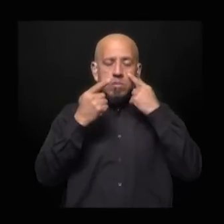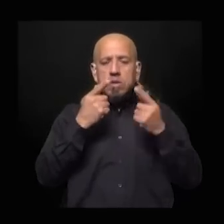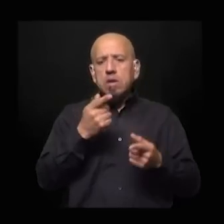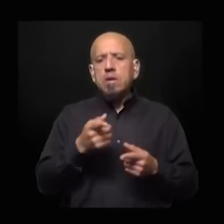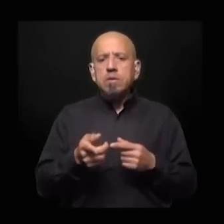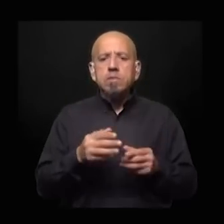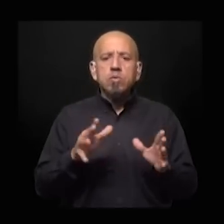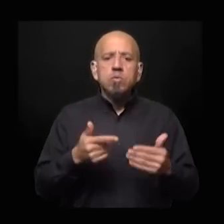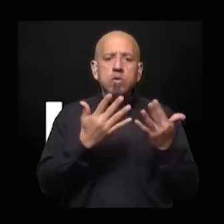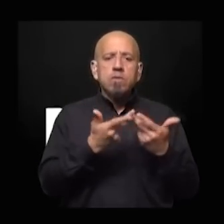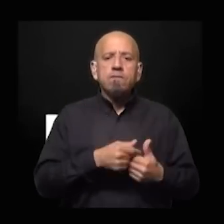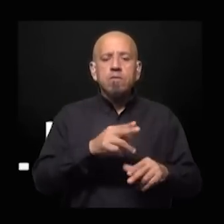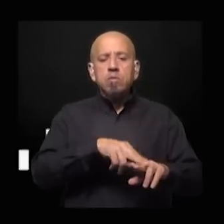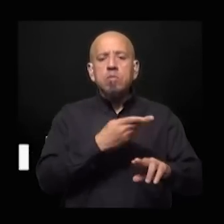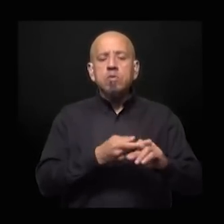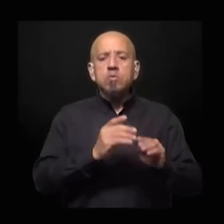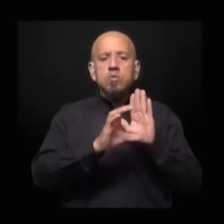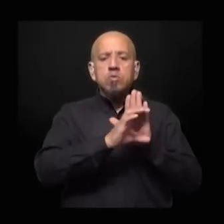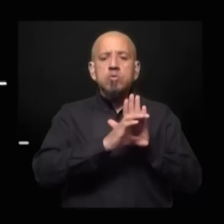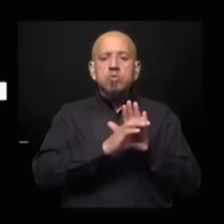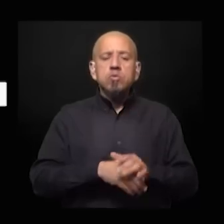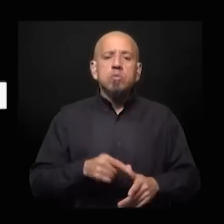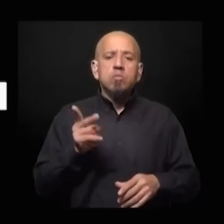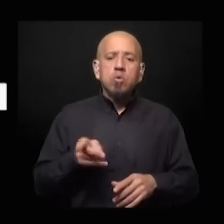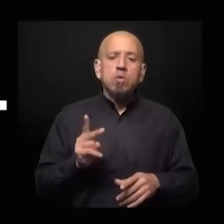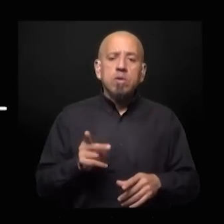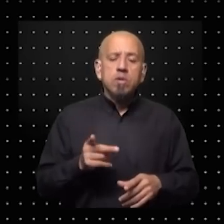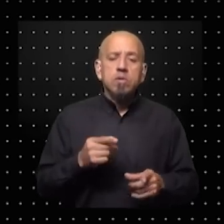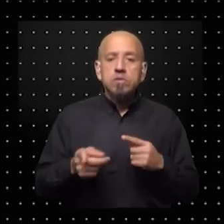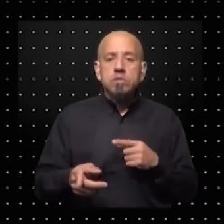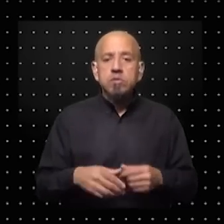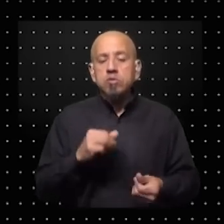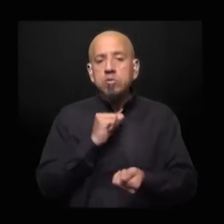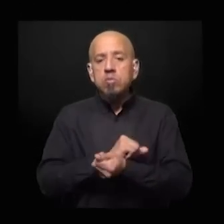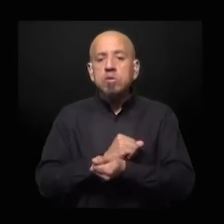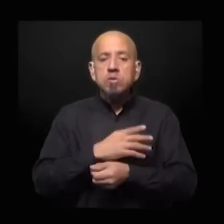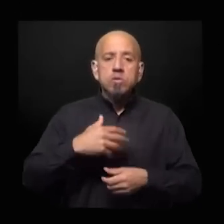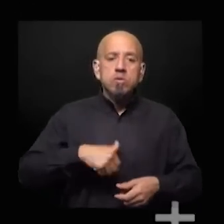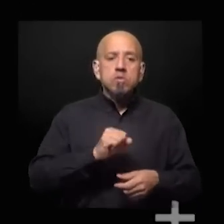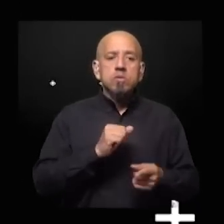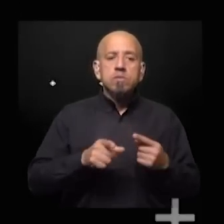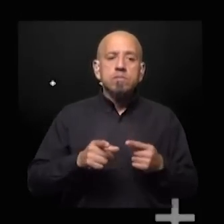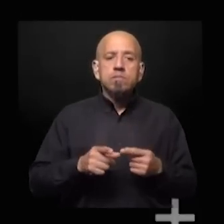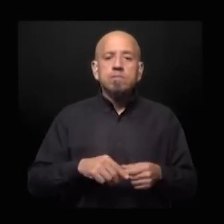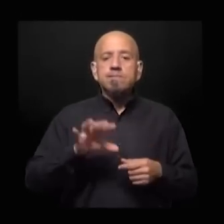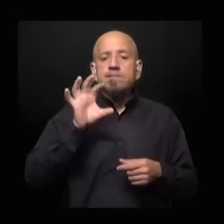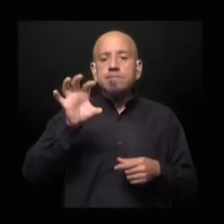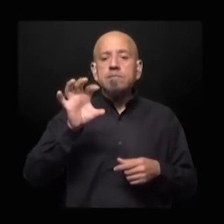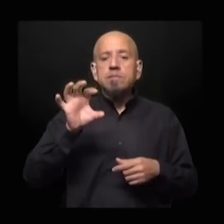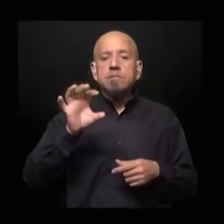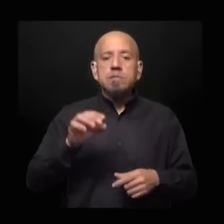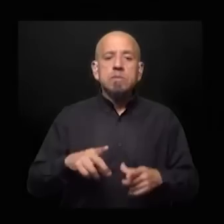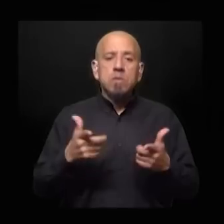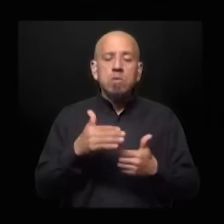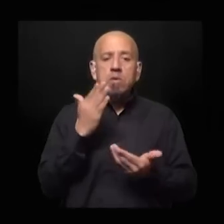por una reforma constitucional que prohíbe el derecho a la protesta y al que protesta lo reprimen y lo meten preso en una provincia donde no rige el estado